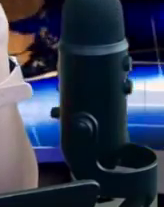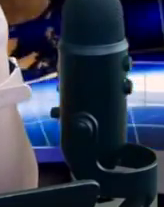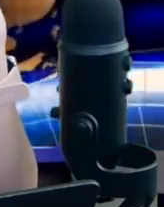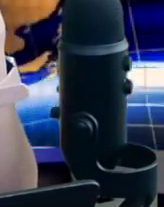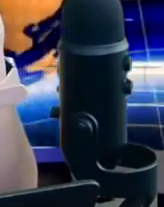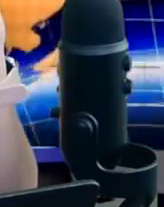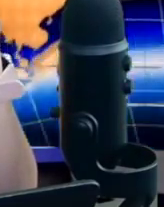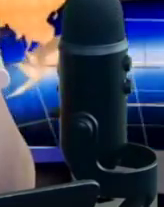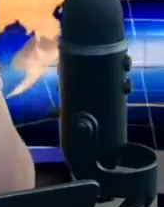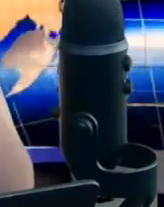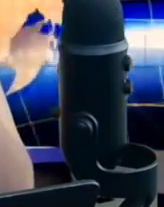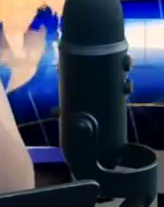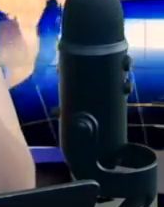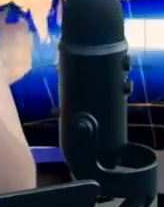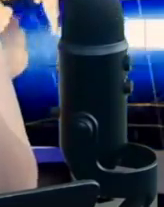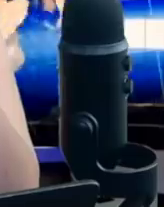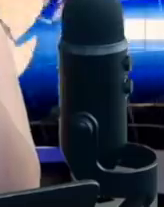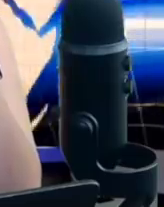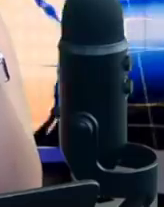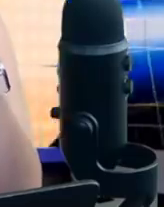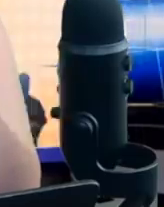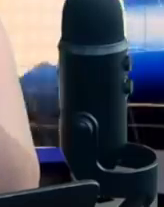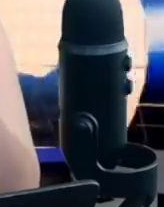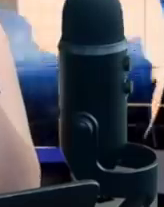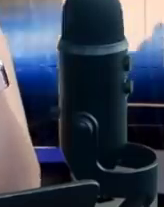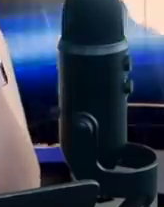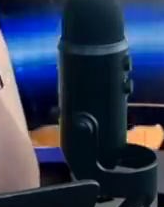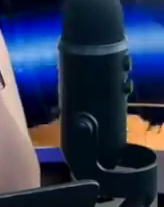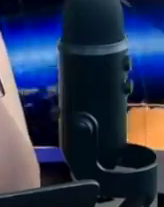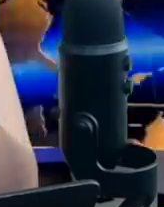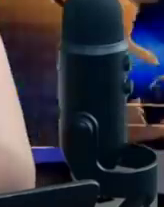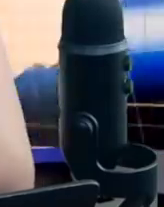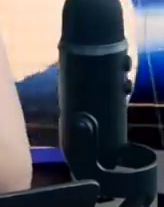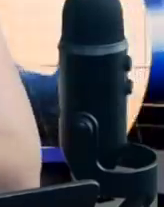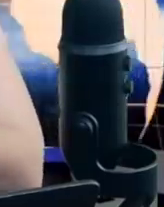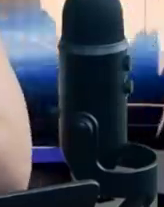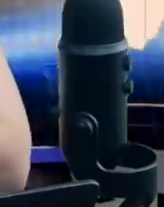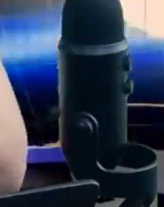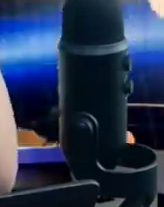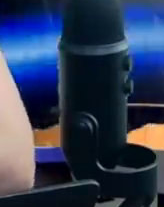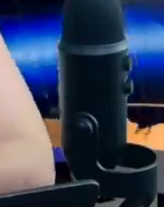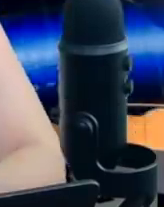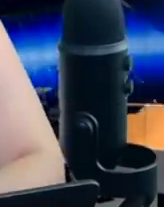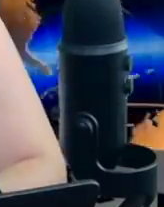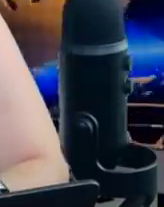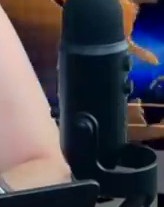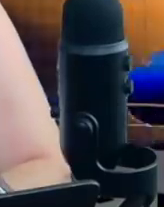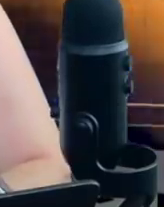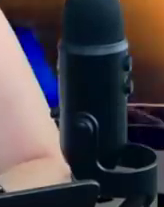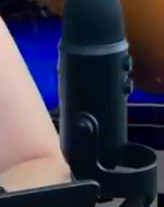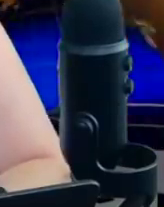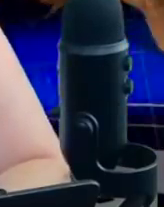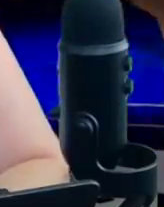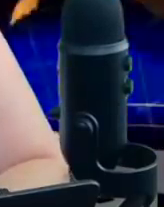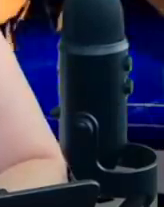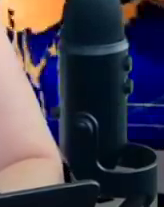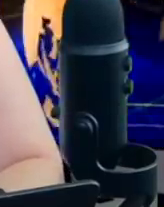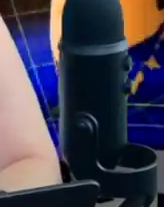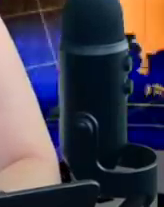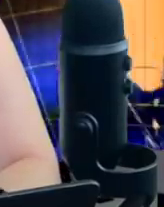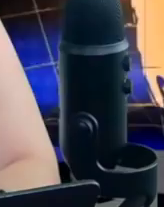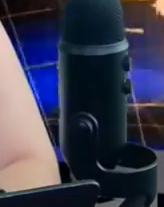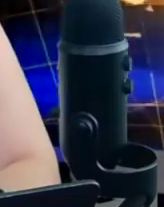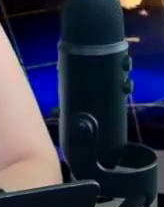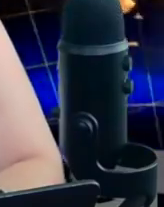López Obrador, nuestro presidente, se encabristó, rompió el silencio y dijo, a ver, ya basta, yo le voy a dar la cara al pueblo de